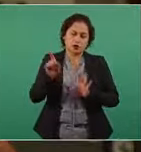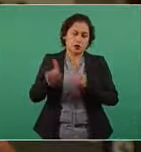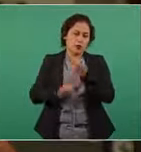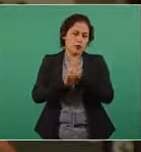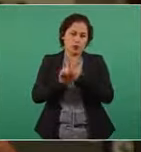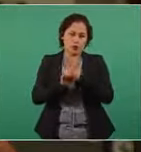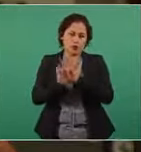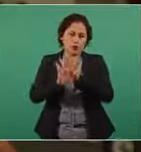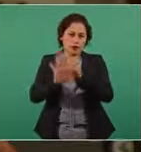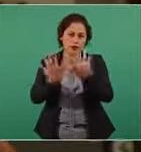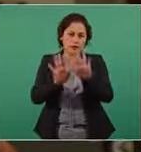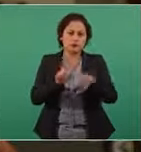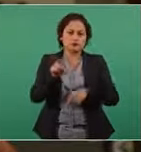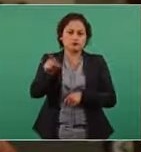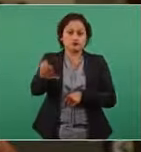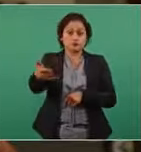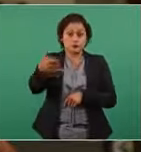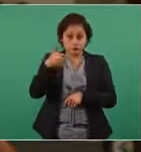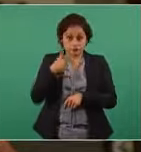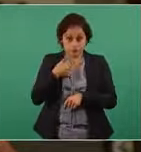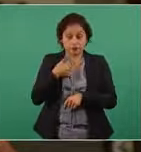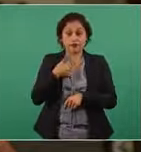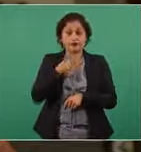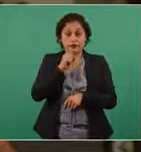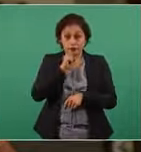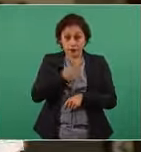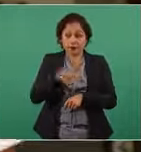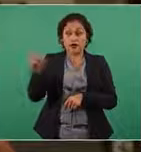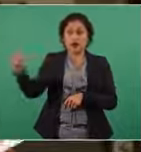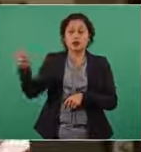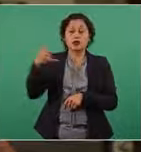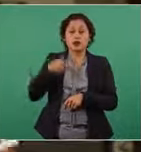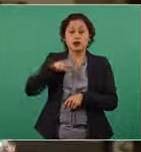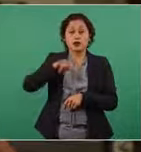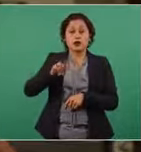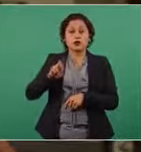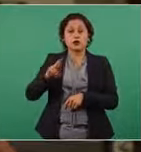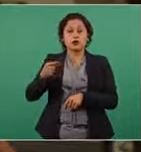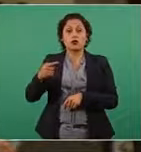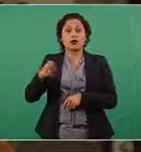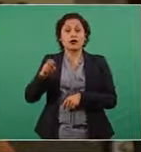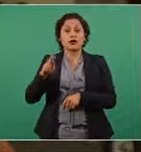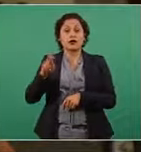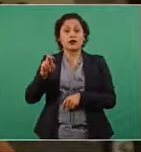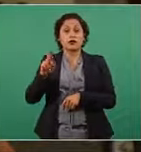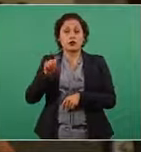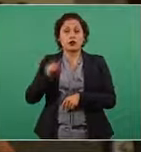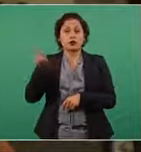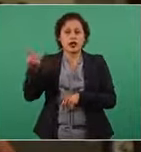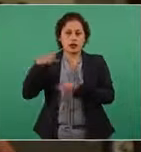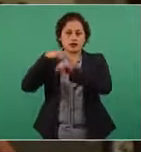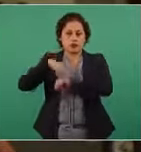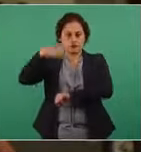pero se comunica enseguida Jorge Ruiz director de operativo el mecanismo de protección